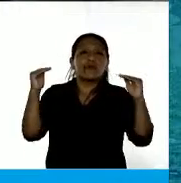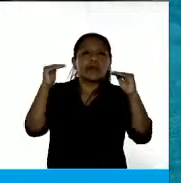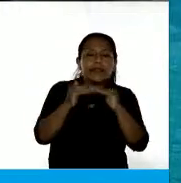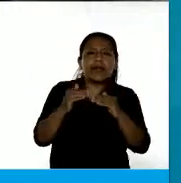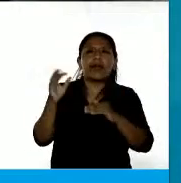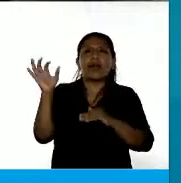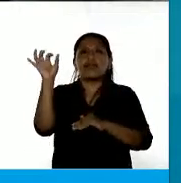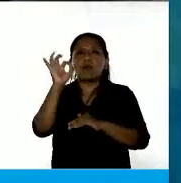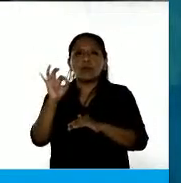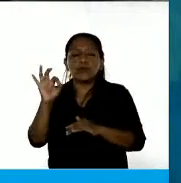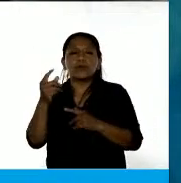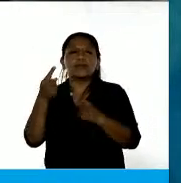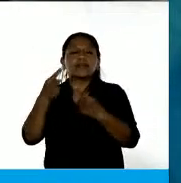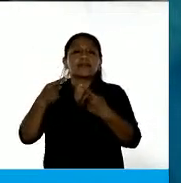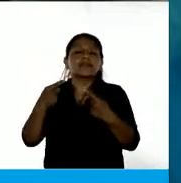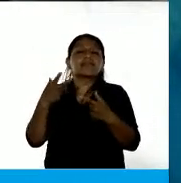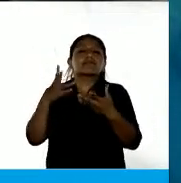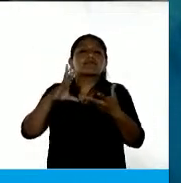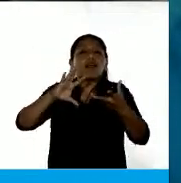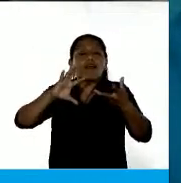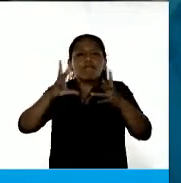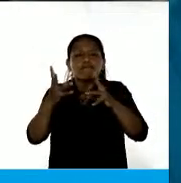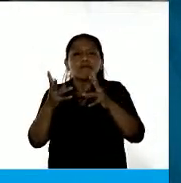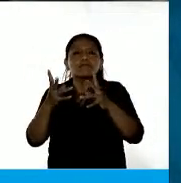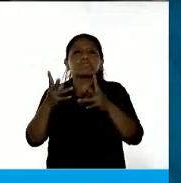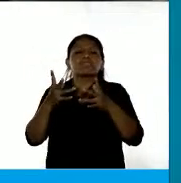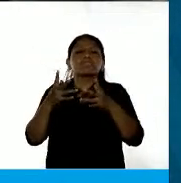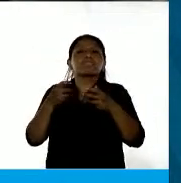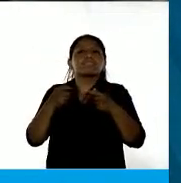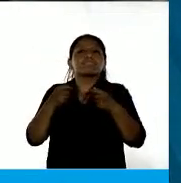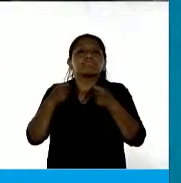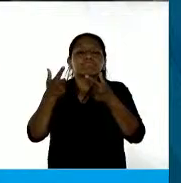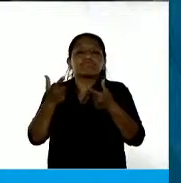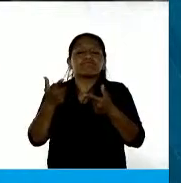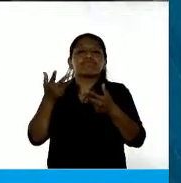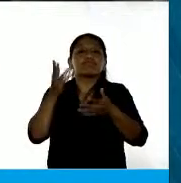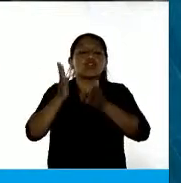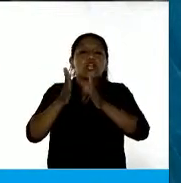oportunidades, es una forma de manifestar la violencia patriarcal.